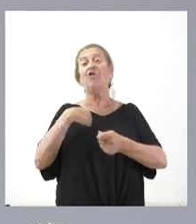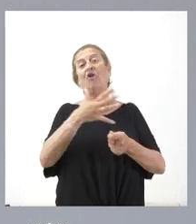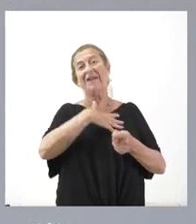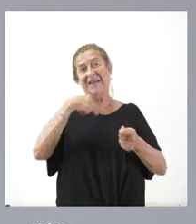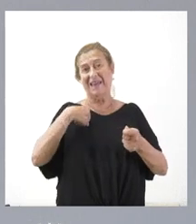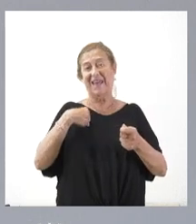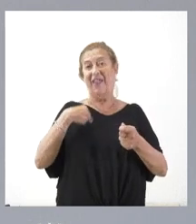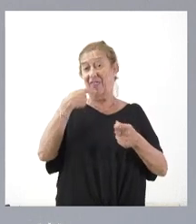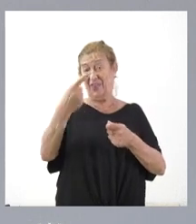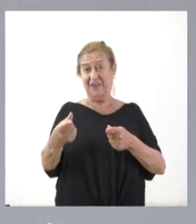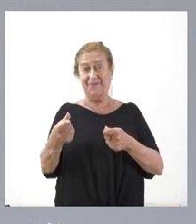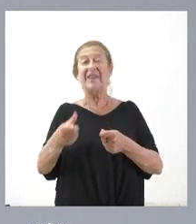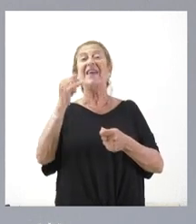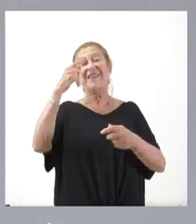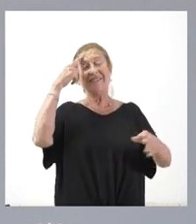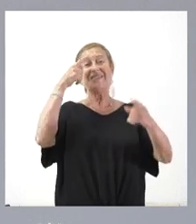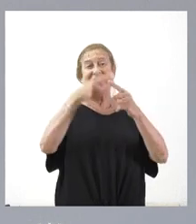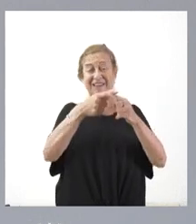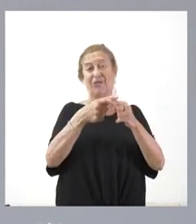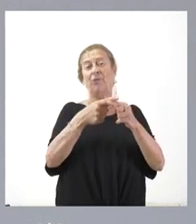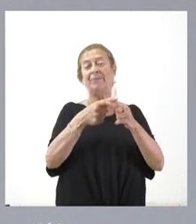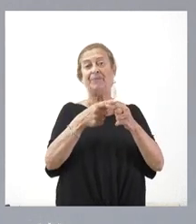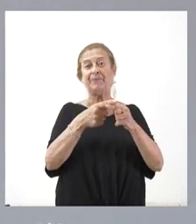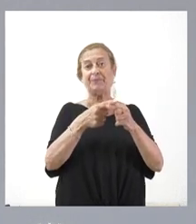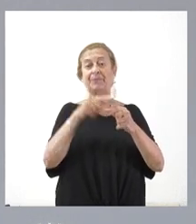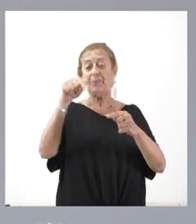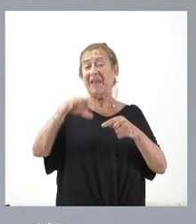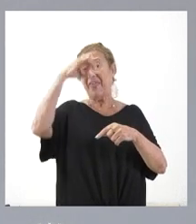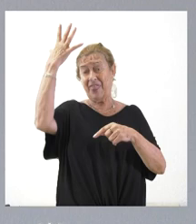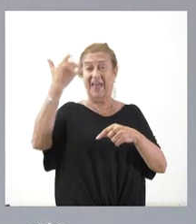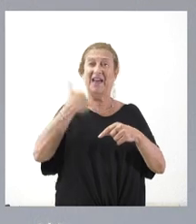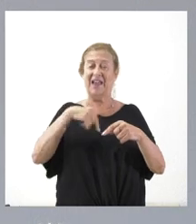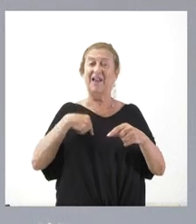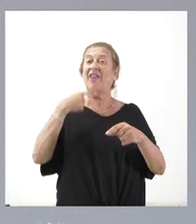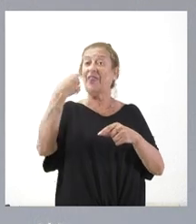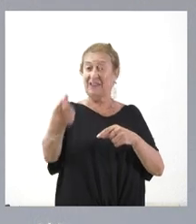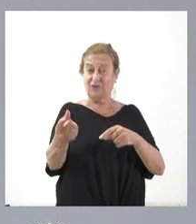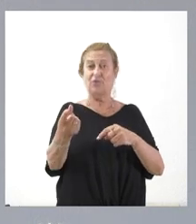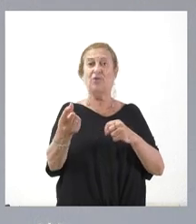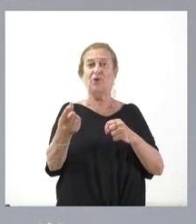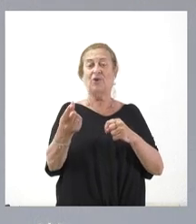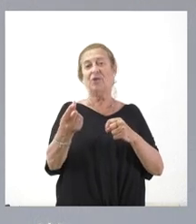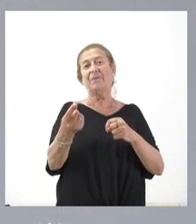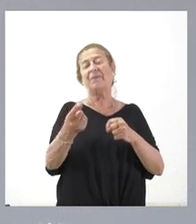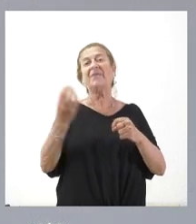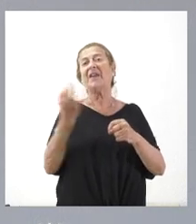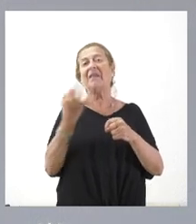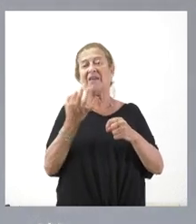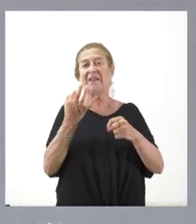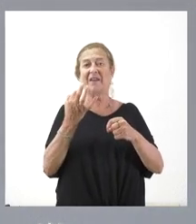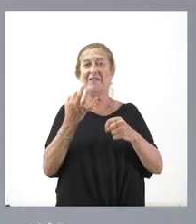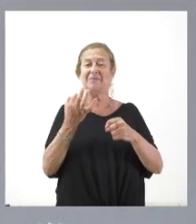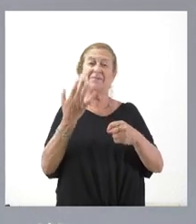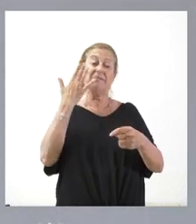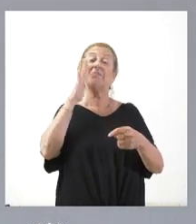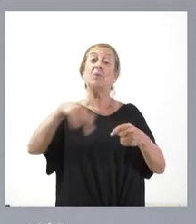señalarles, insistiendo en esta idea que les he manifestado y que se refleja